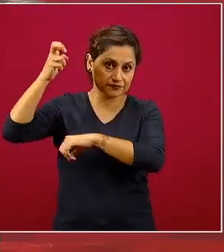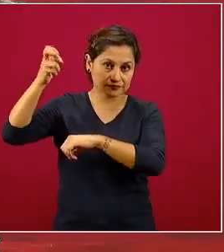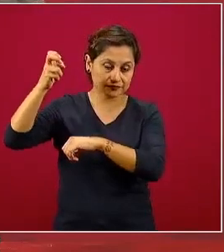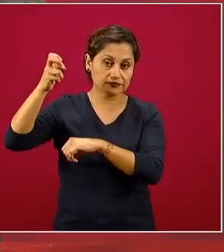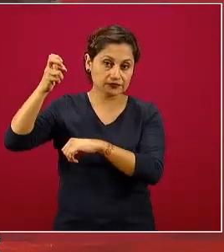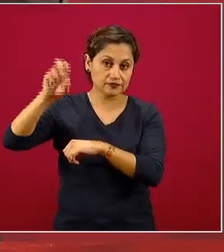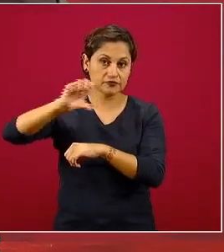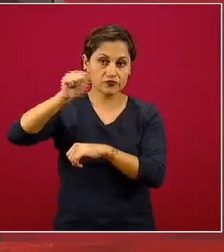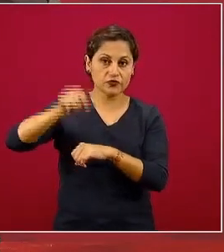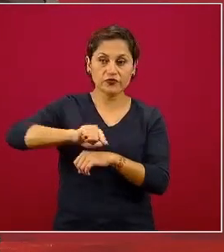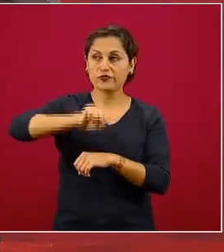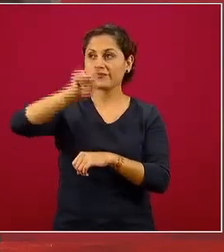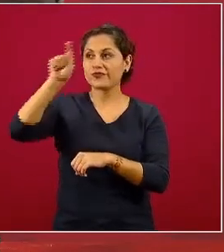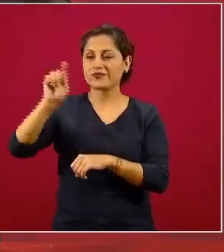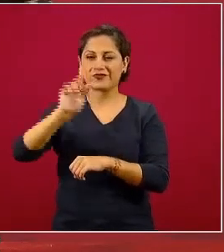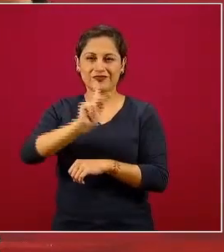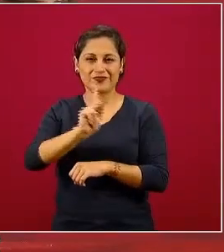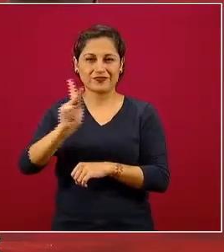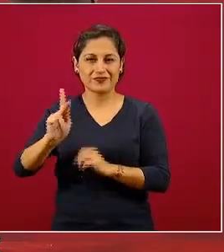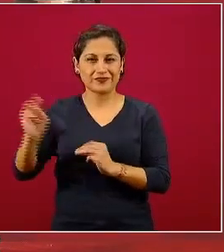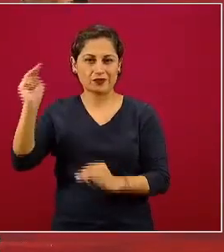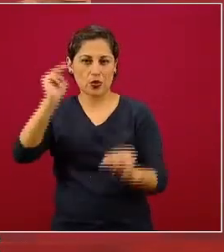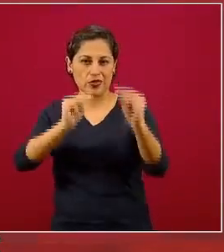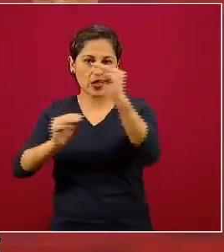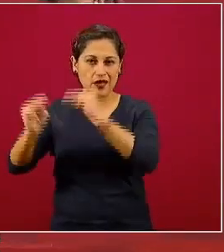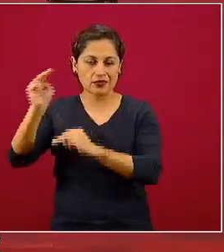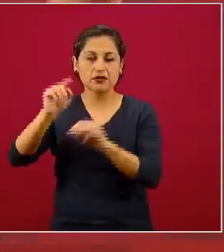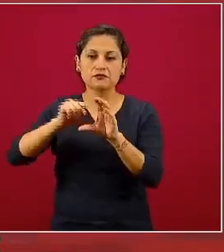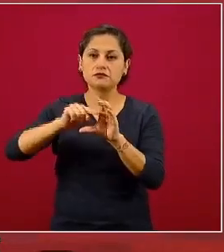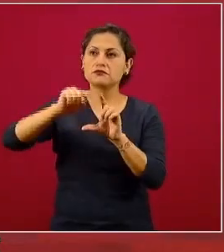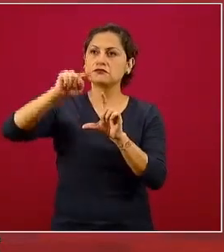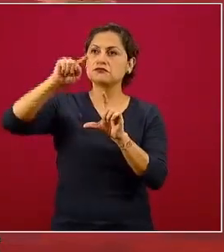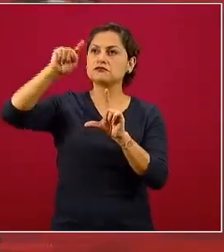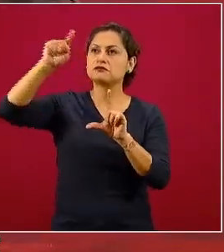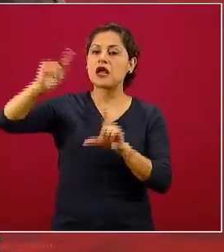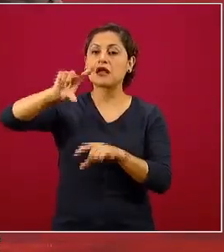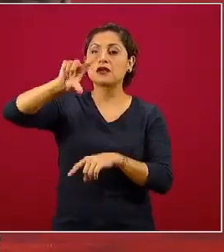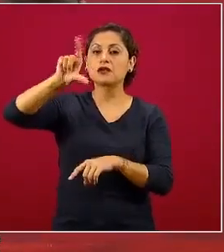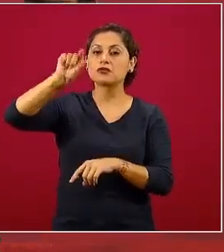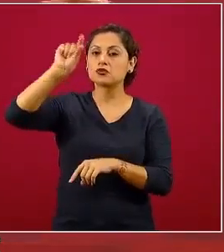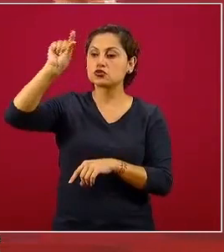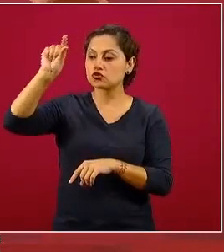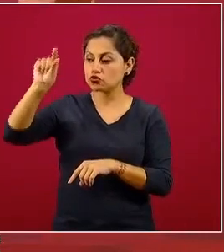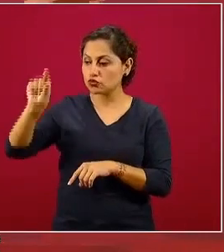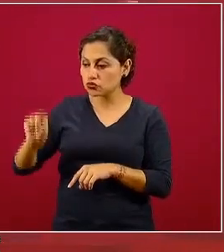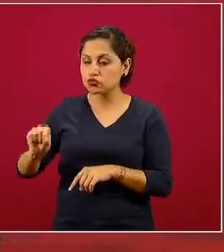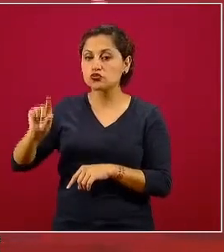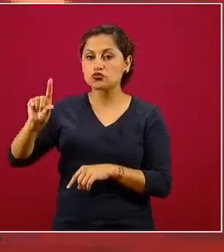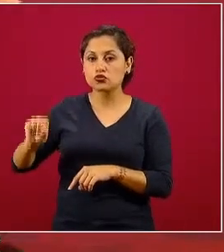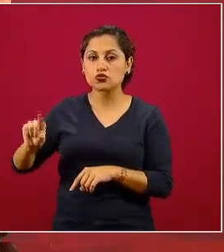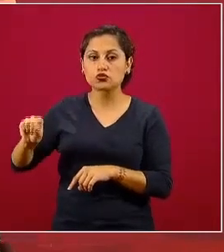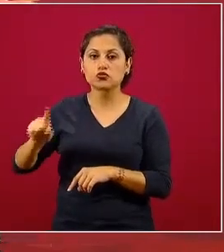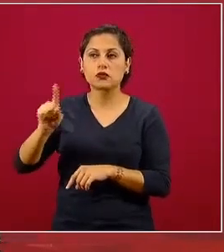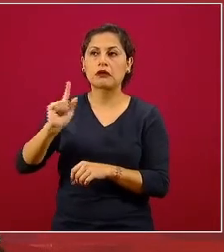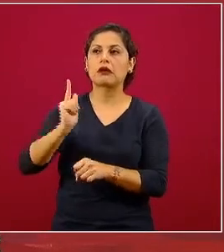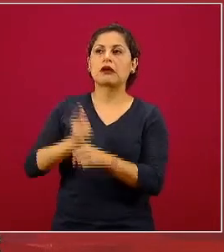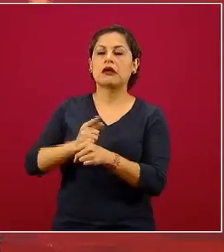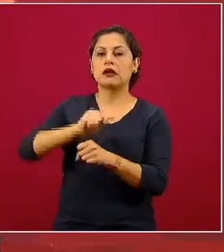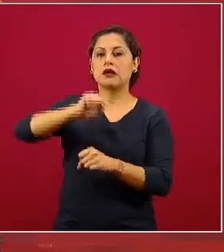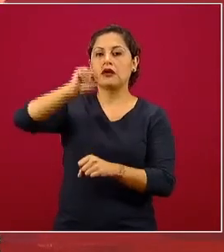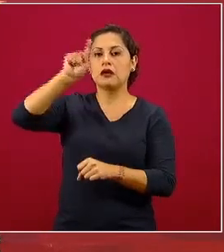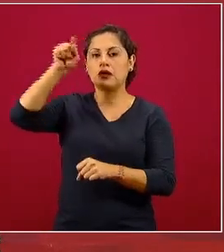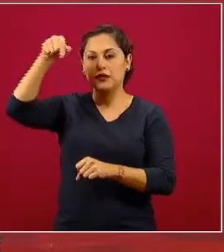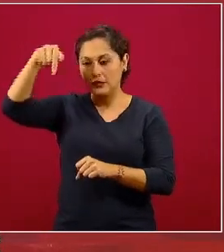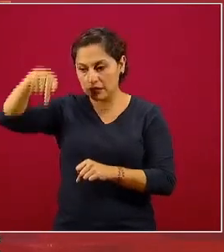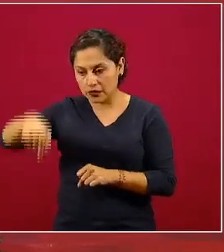que parecen como una montaña y luego empiezan a ser más bajitas, más cortas y entonces muestran un declive. La interpretación